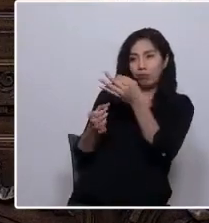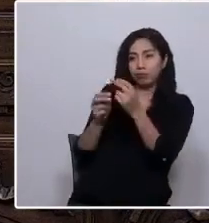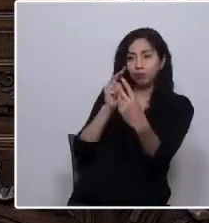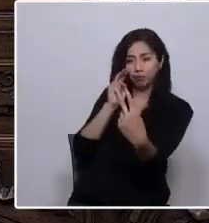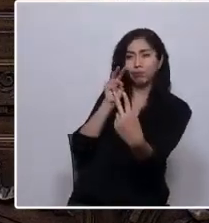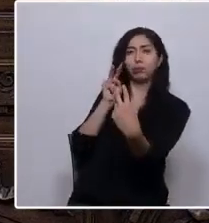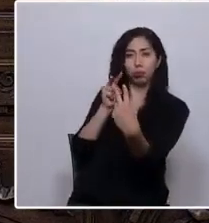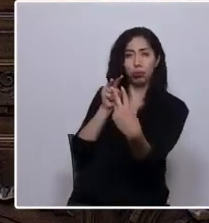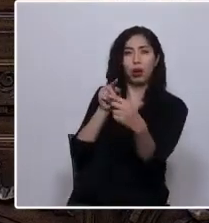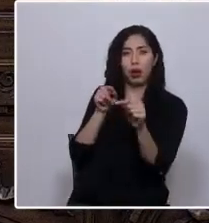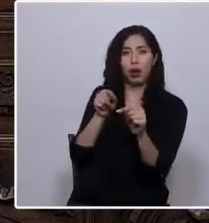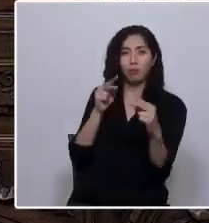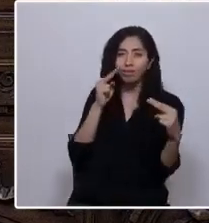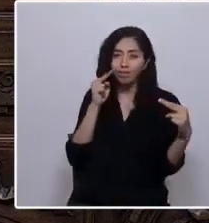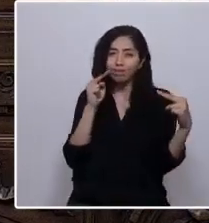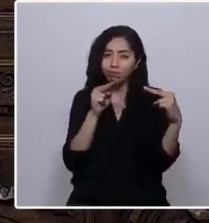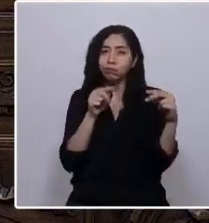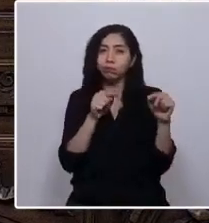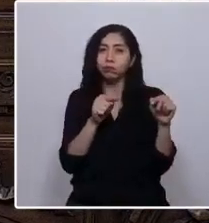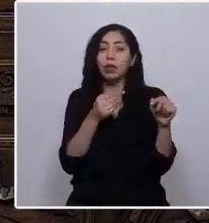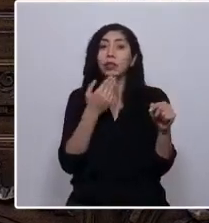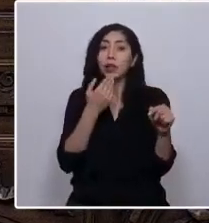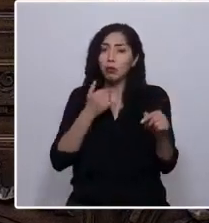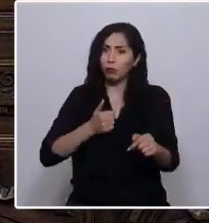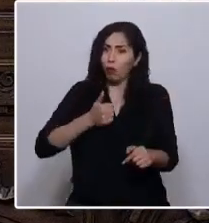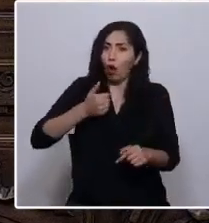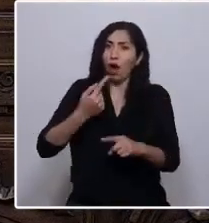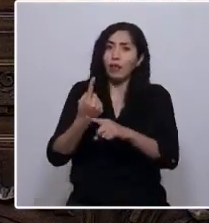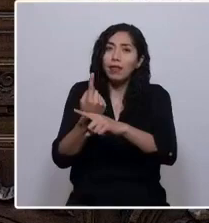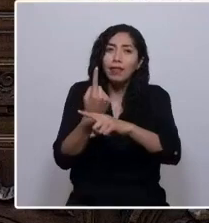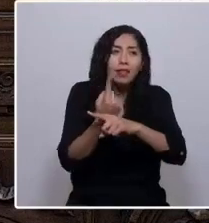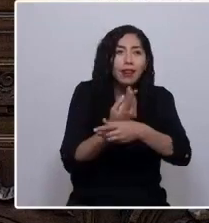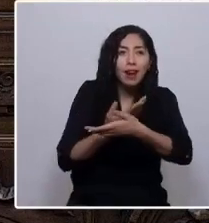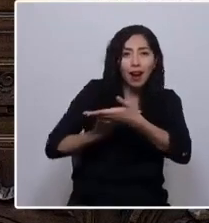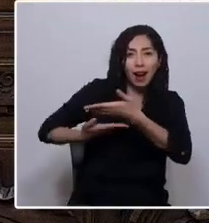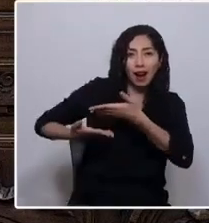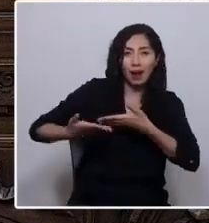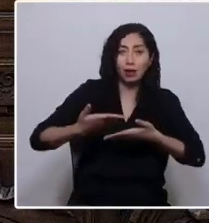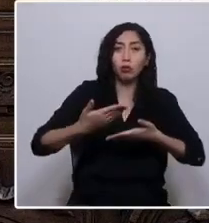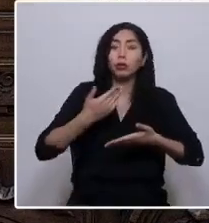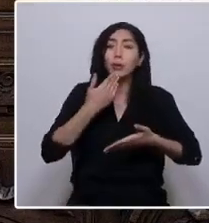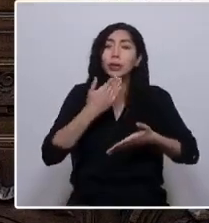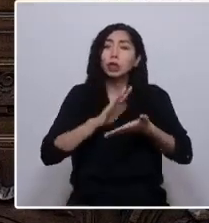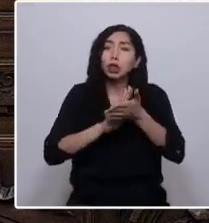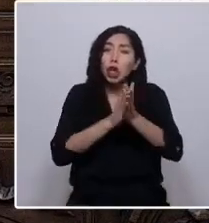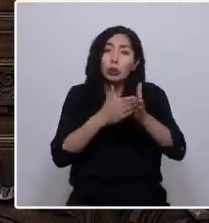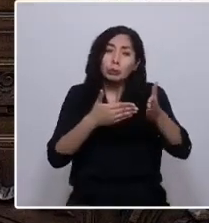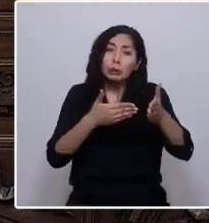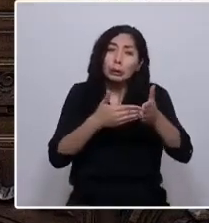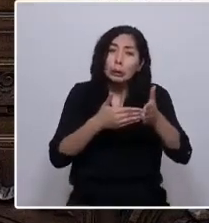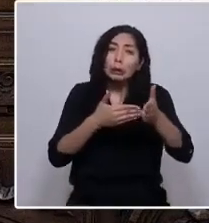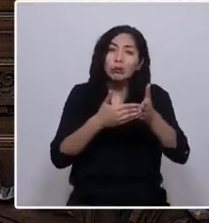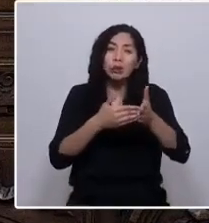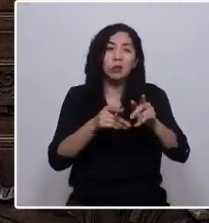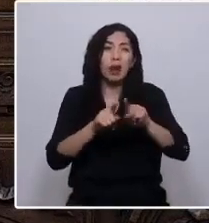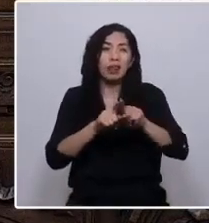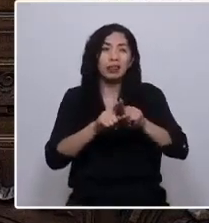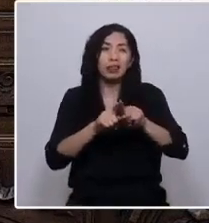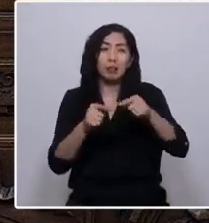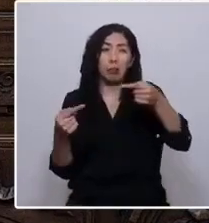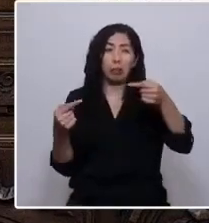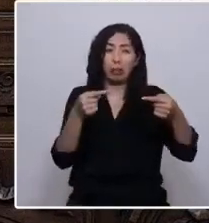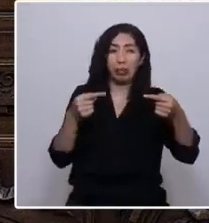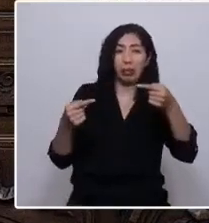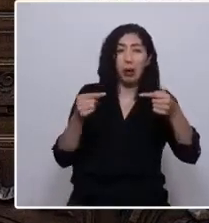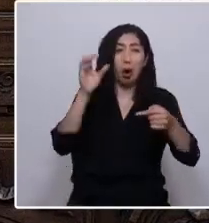los ojos, a disponernos al diálogo y a derribar los muros que muchas veces nos separan por el